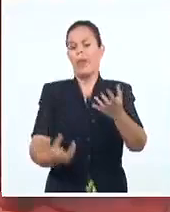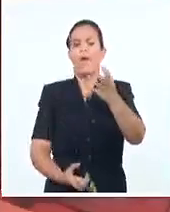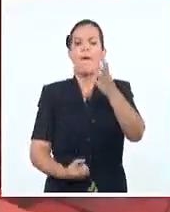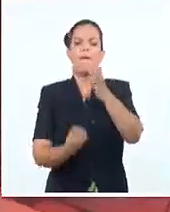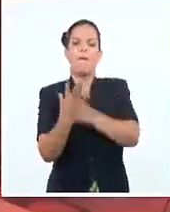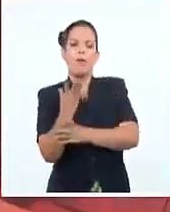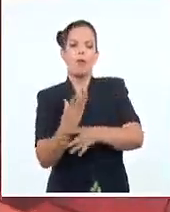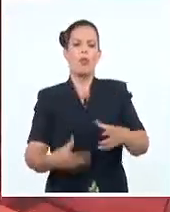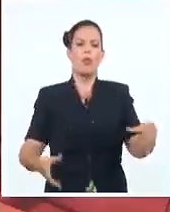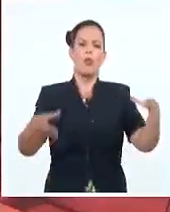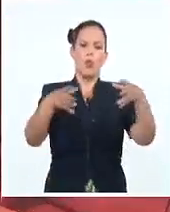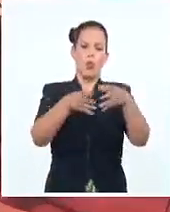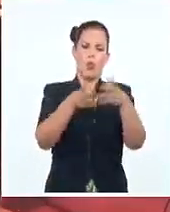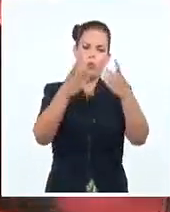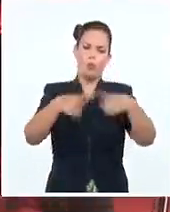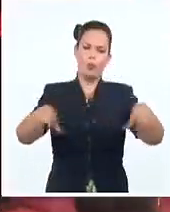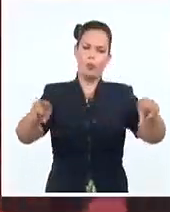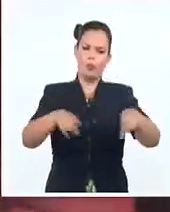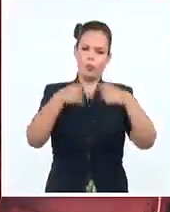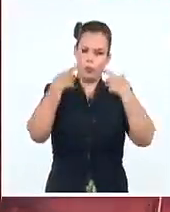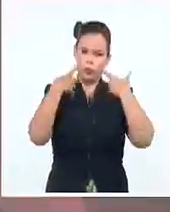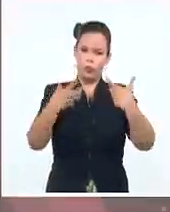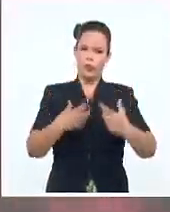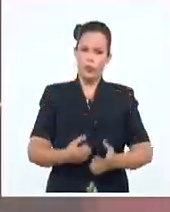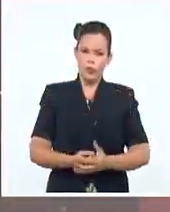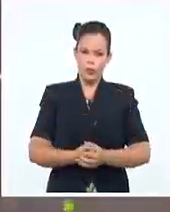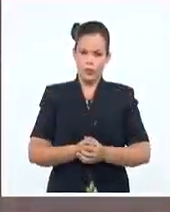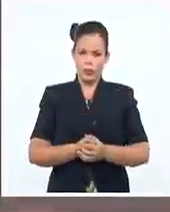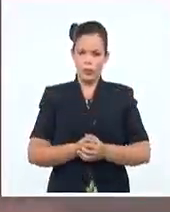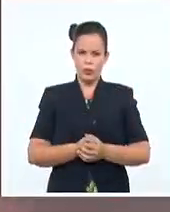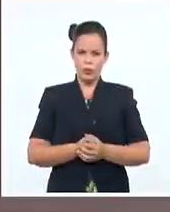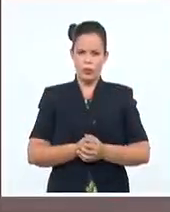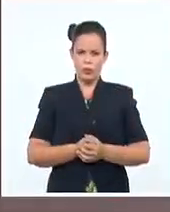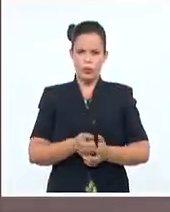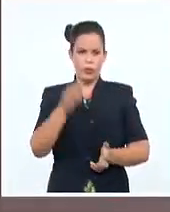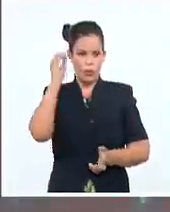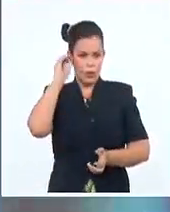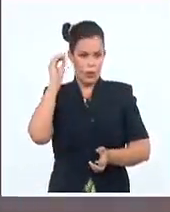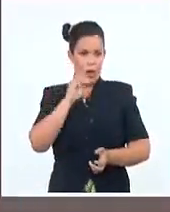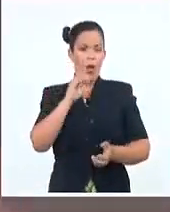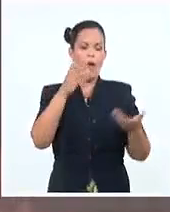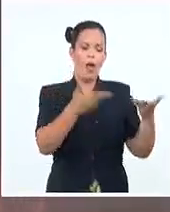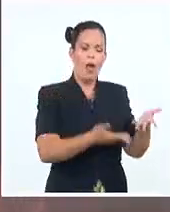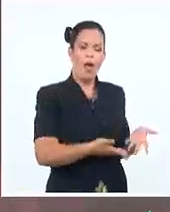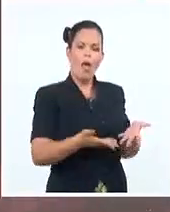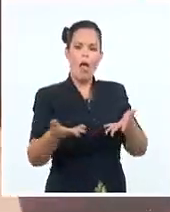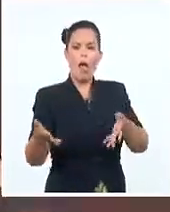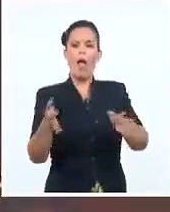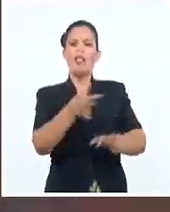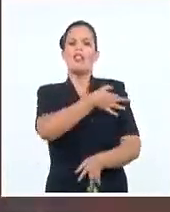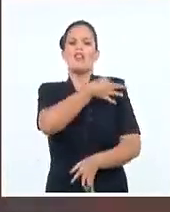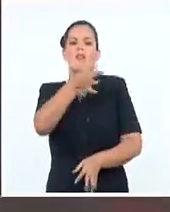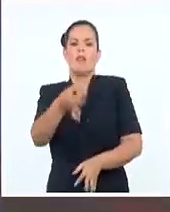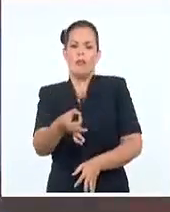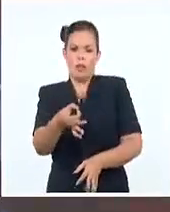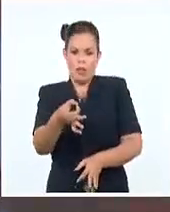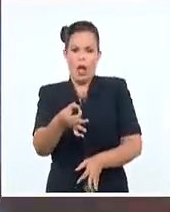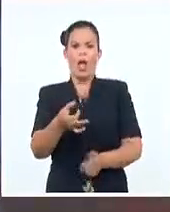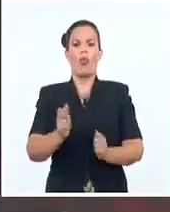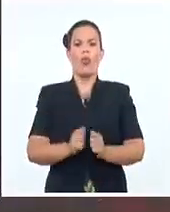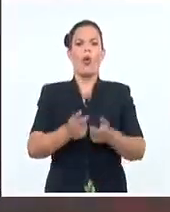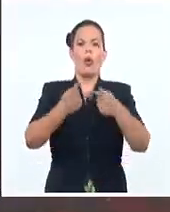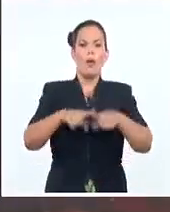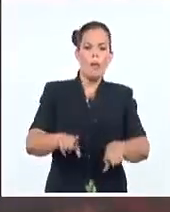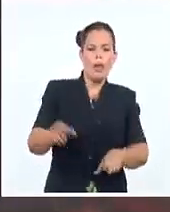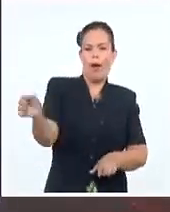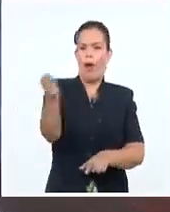sobresaliente dentro del pentagrama contemporáneo cubano. Aunque fue en calidad de invitado, Fabré hizo gala de sus dotes de improvisador y también se